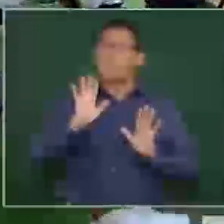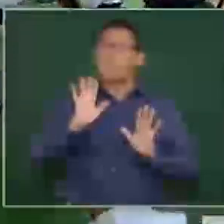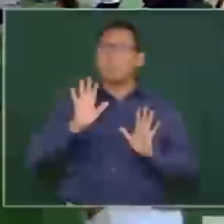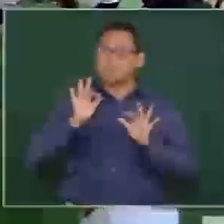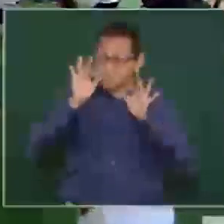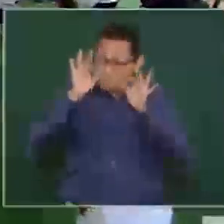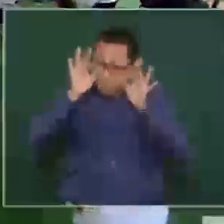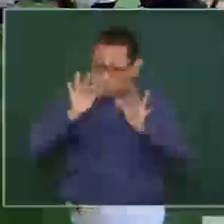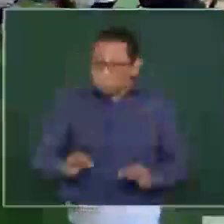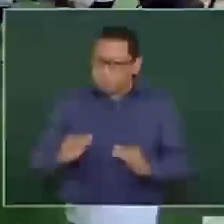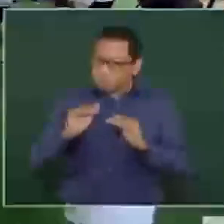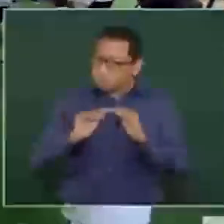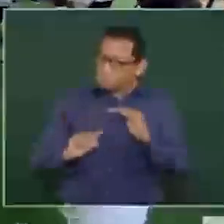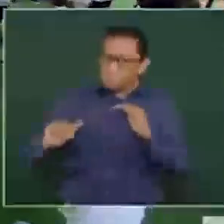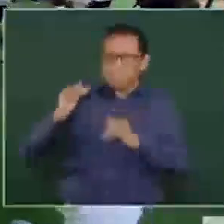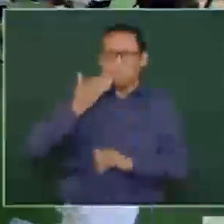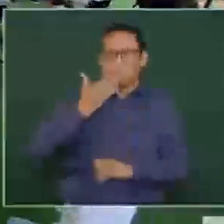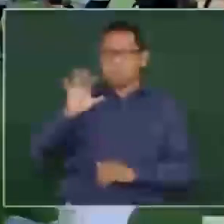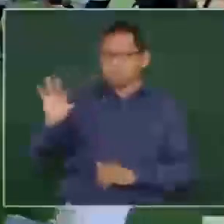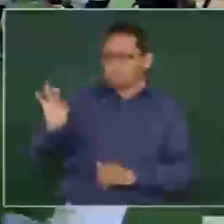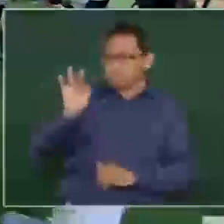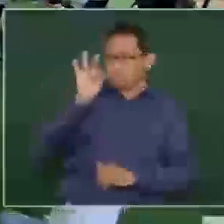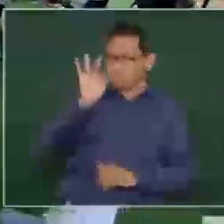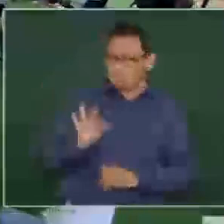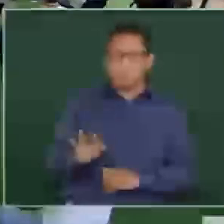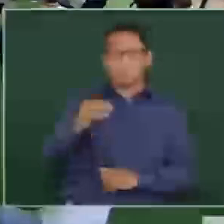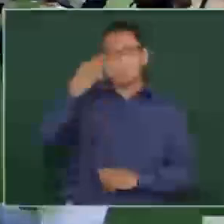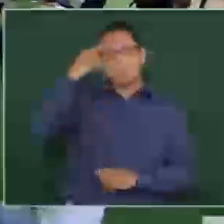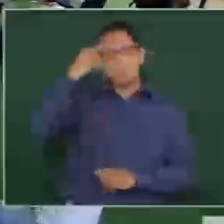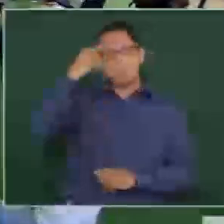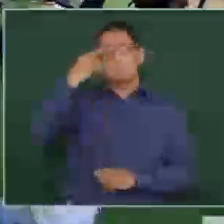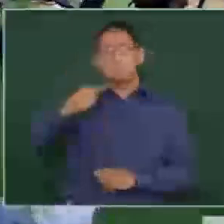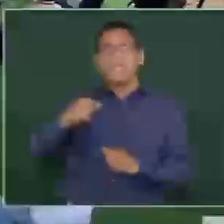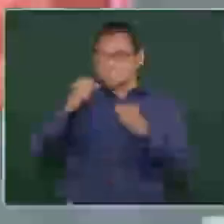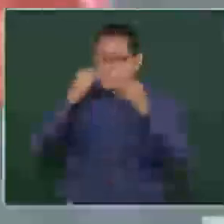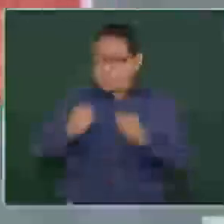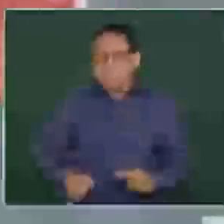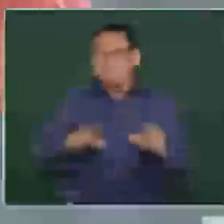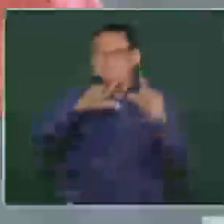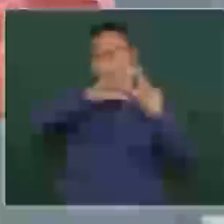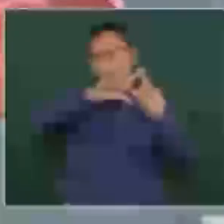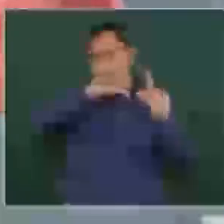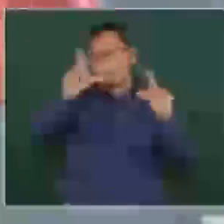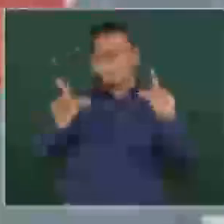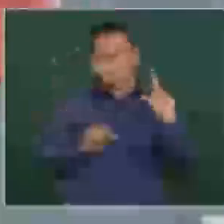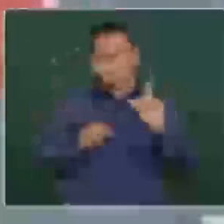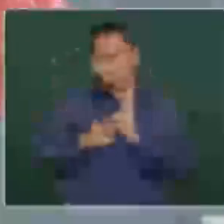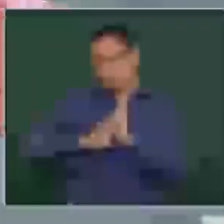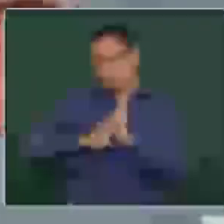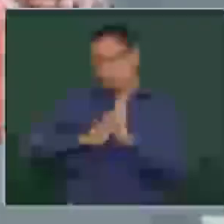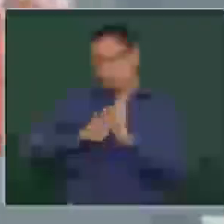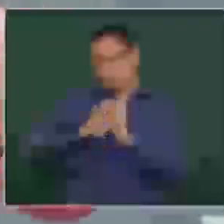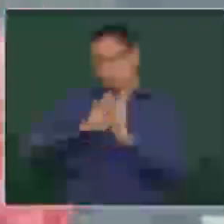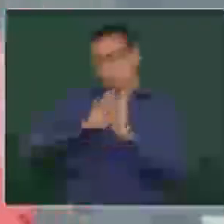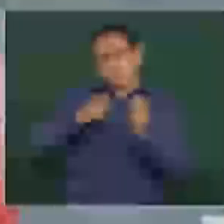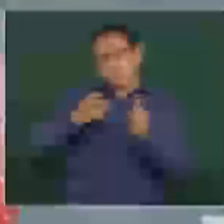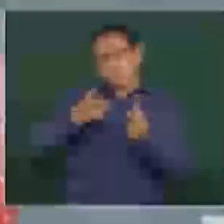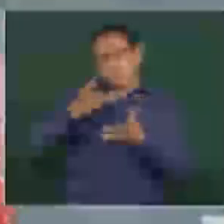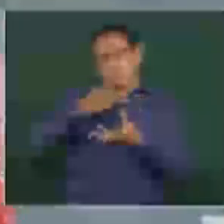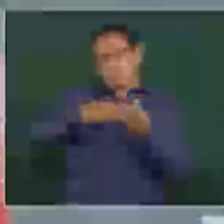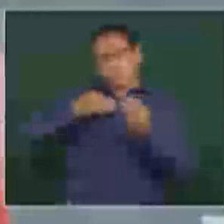garantía para que México siga creciendo en lo económico y, sobre todo,